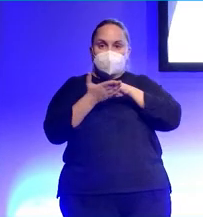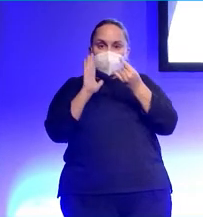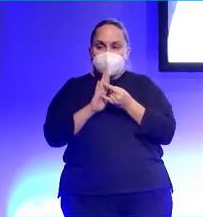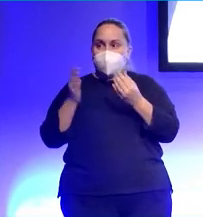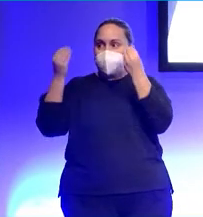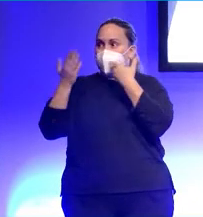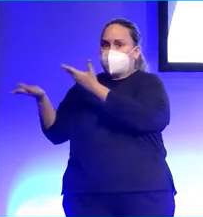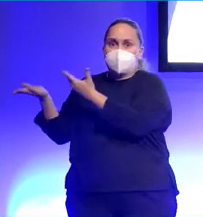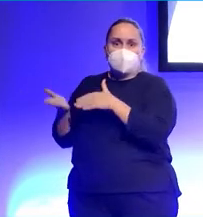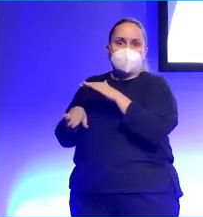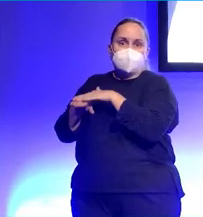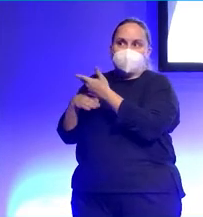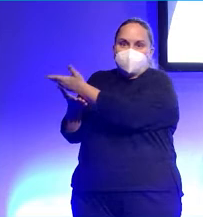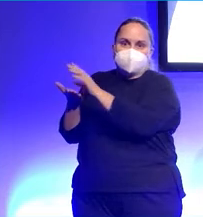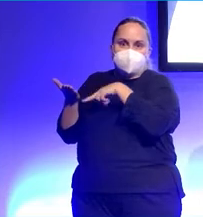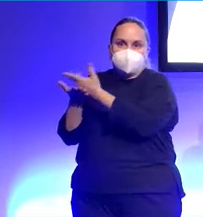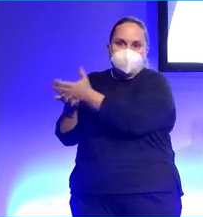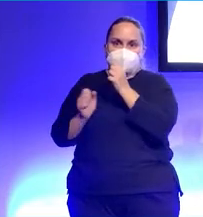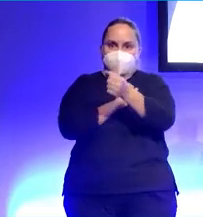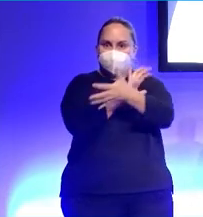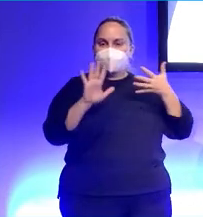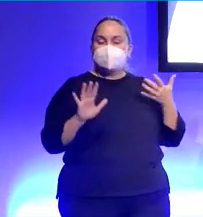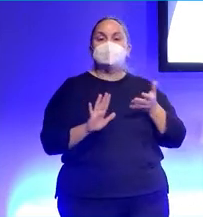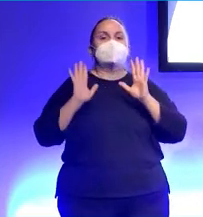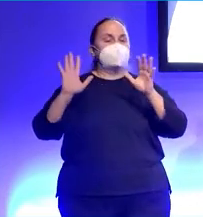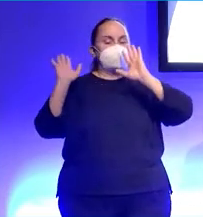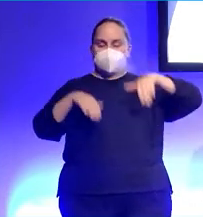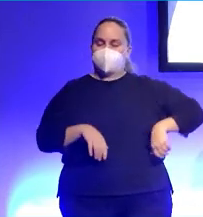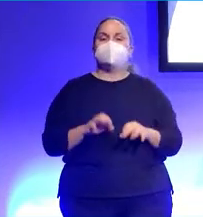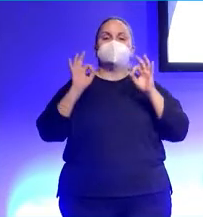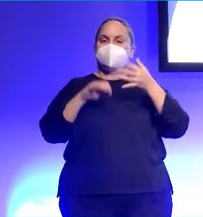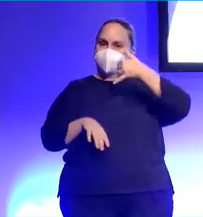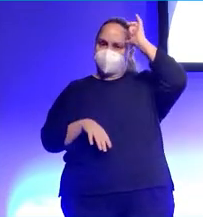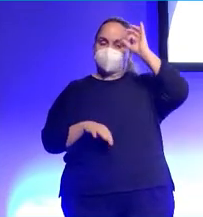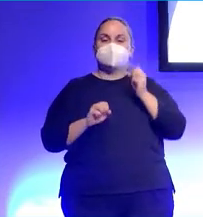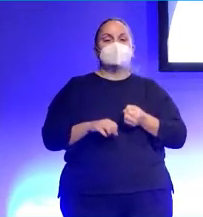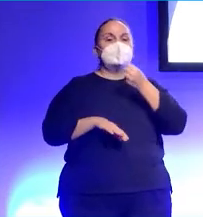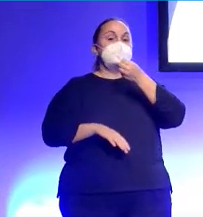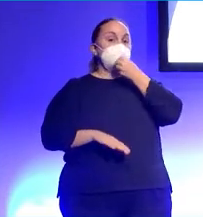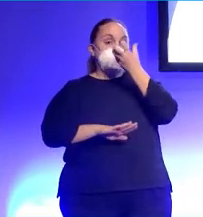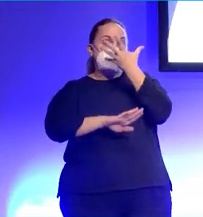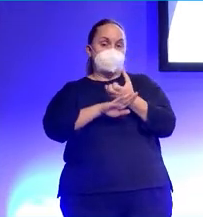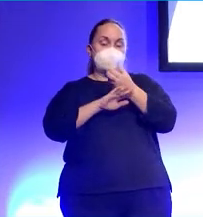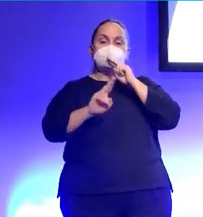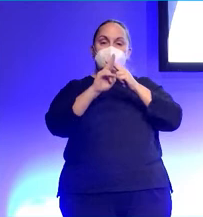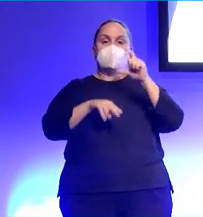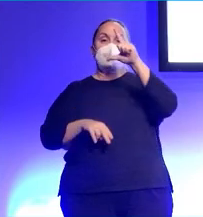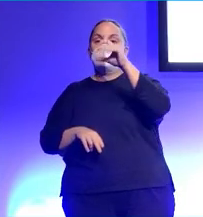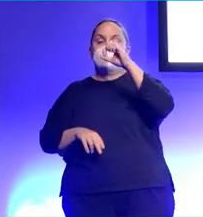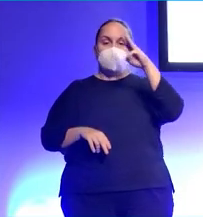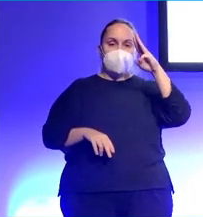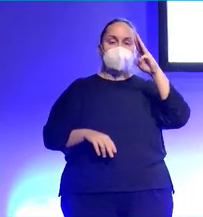Lo siento por esta chica. Bueno, la cuestión es que al final lancé el podcast, Loop Infinito se llama, hace dos años lea largos.